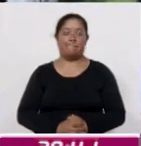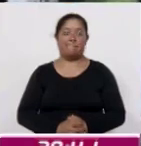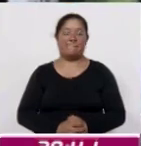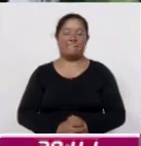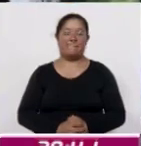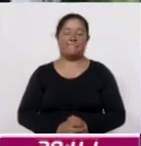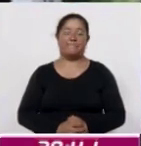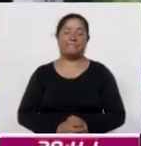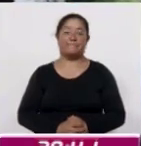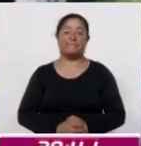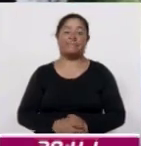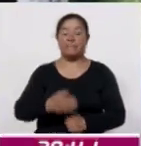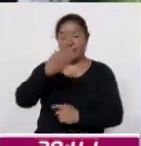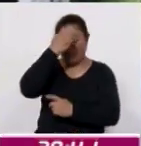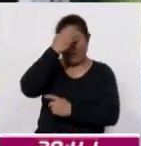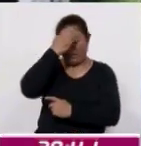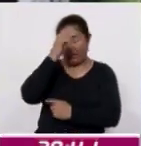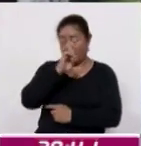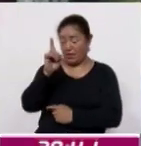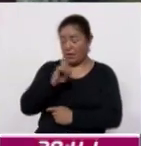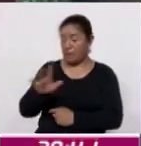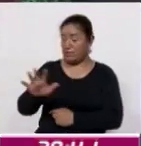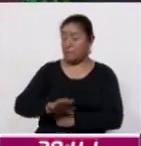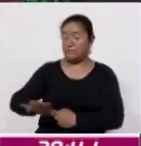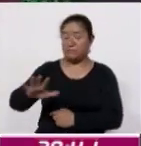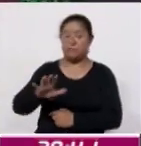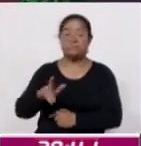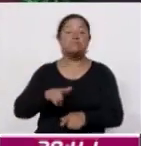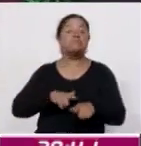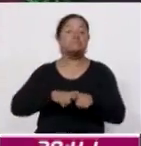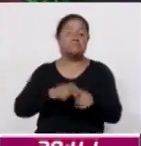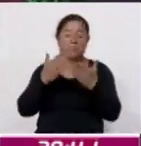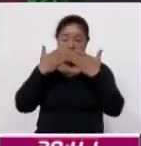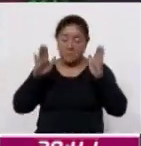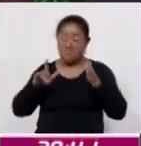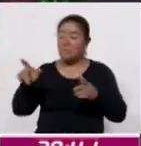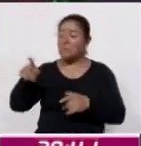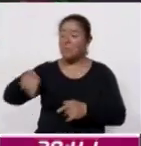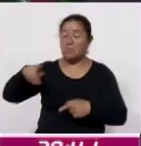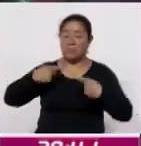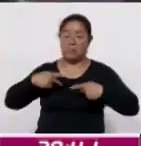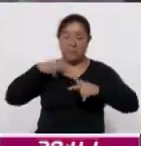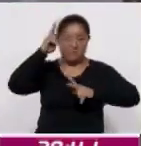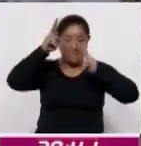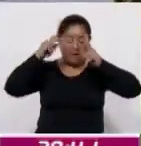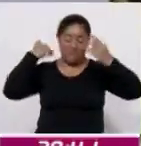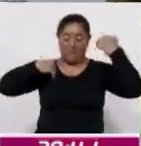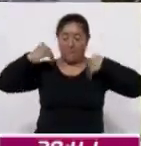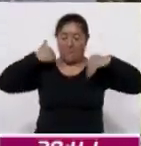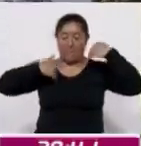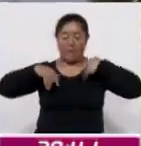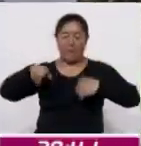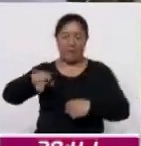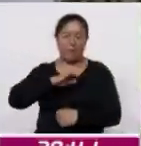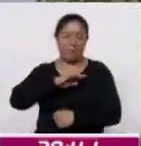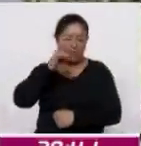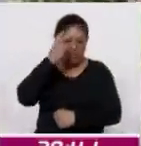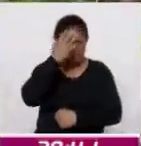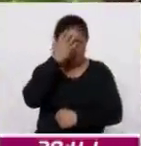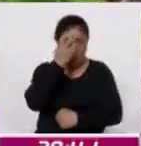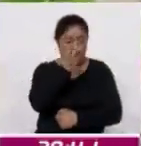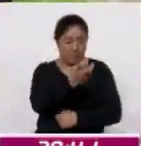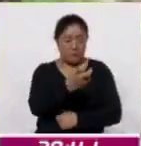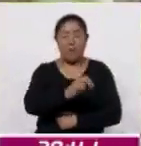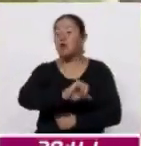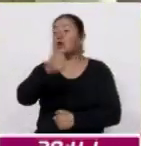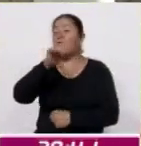Las puertas del Zoológico del Altiplano se mantienen abiertas para visitantes y turistas, donde podrán conocer esta y más especies de